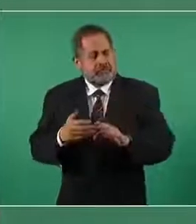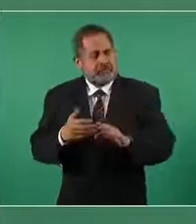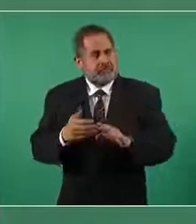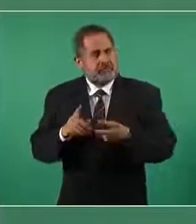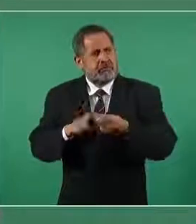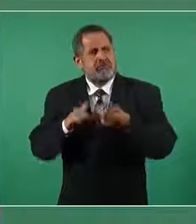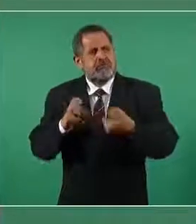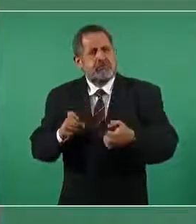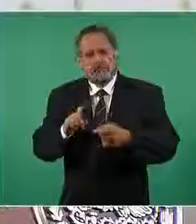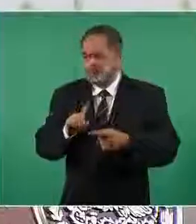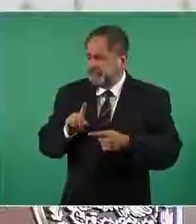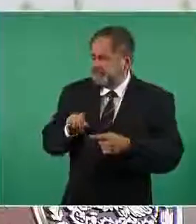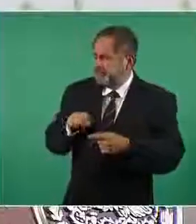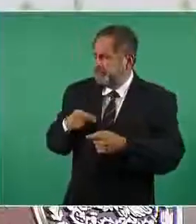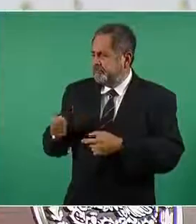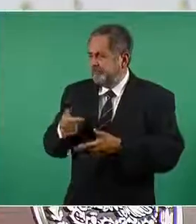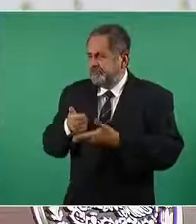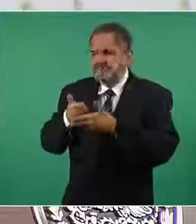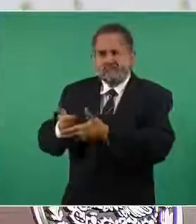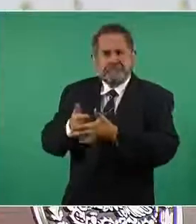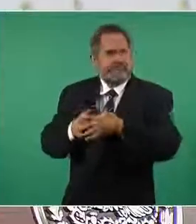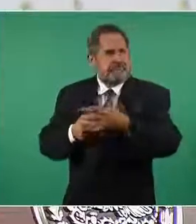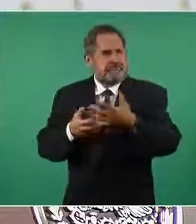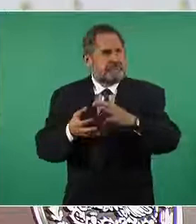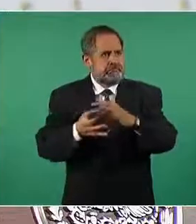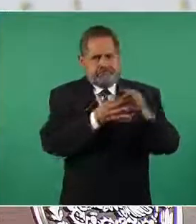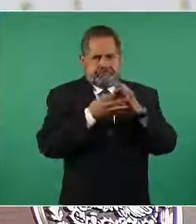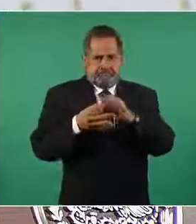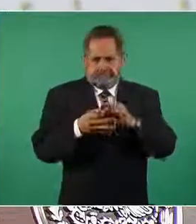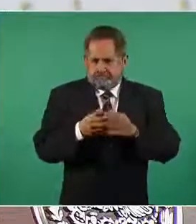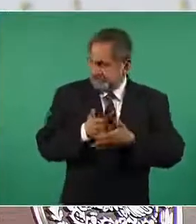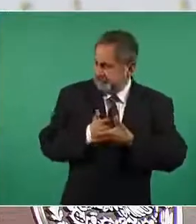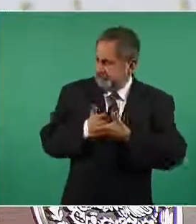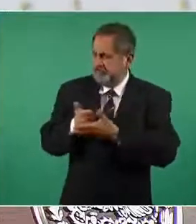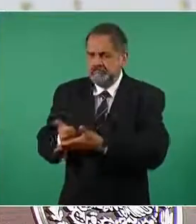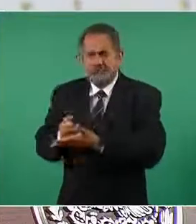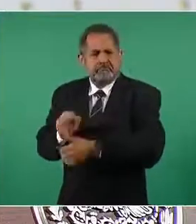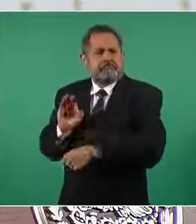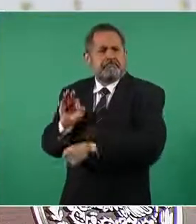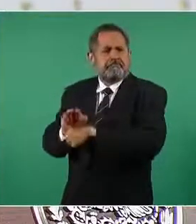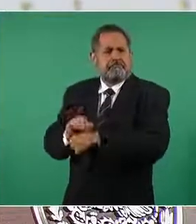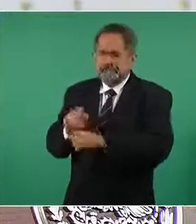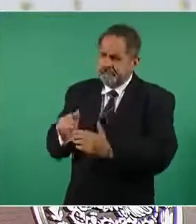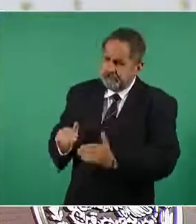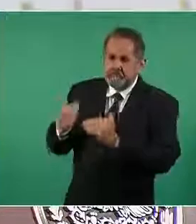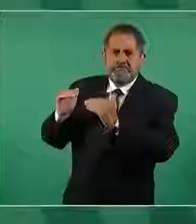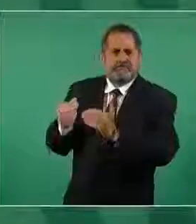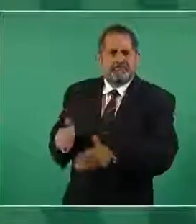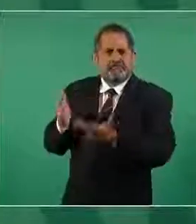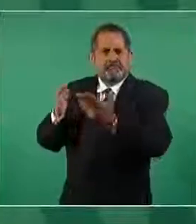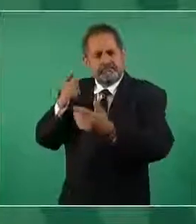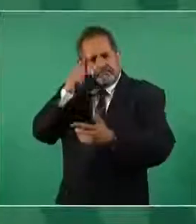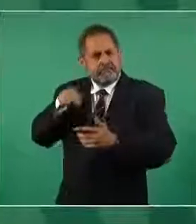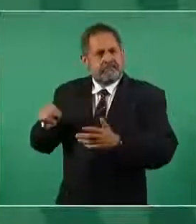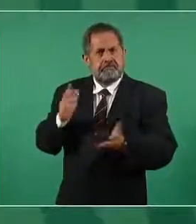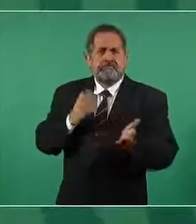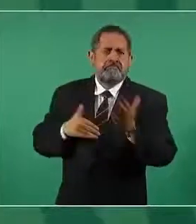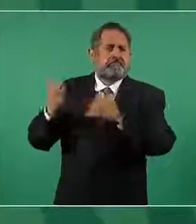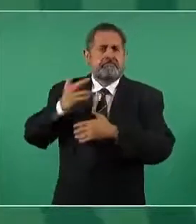una alianza para el desarrollo